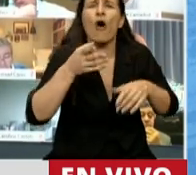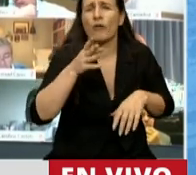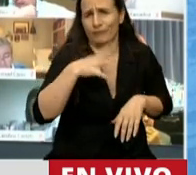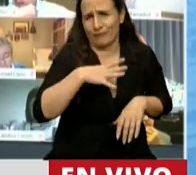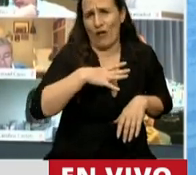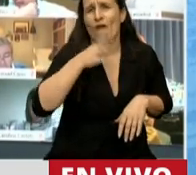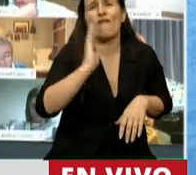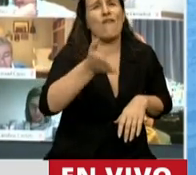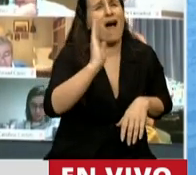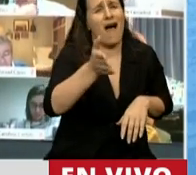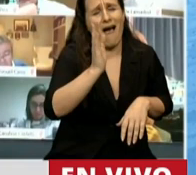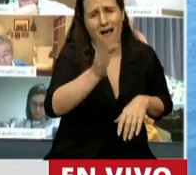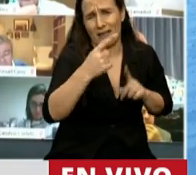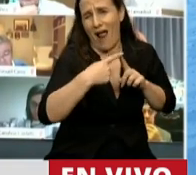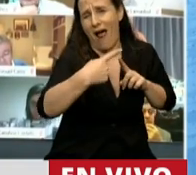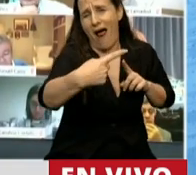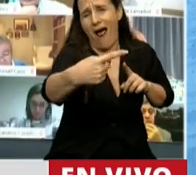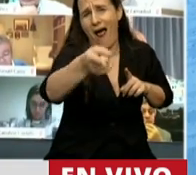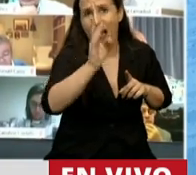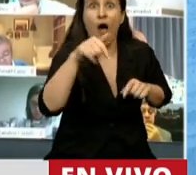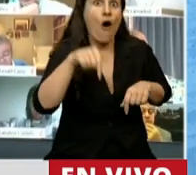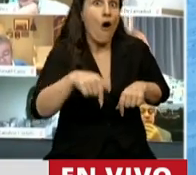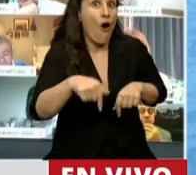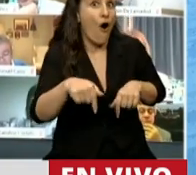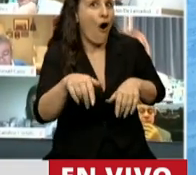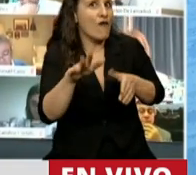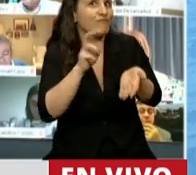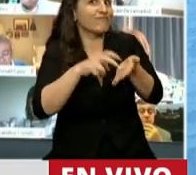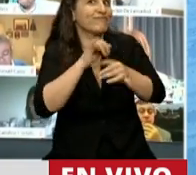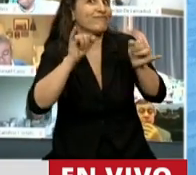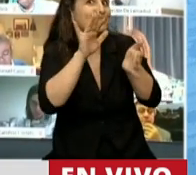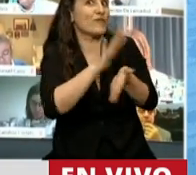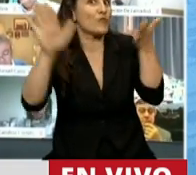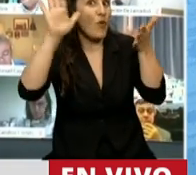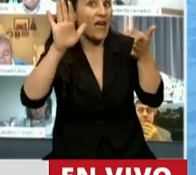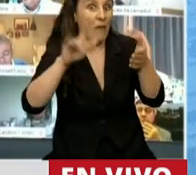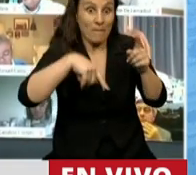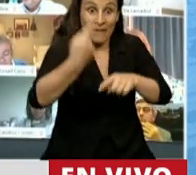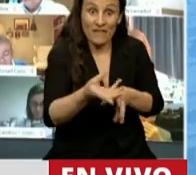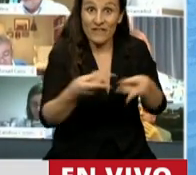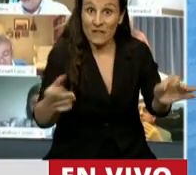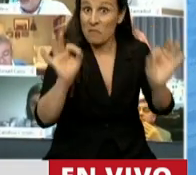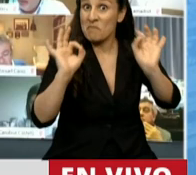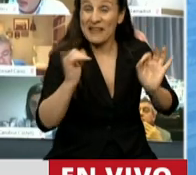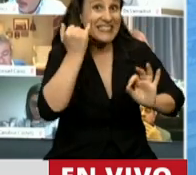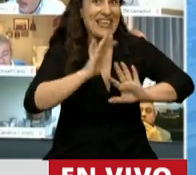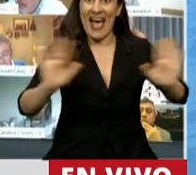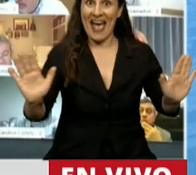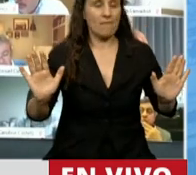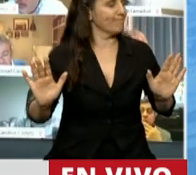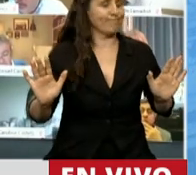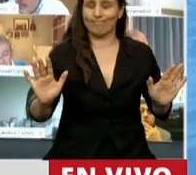falta, que hoy comienza con buenas noticias, pero que no termina mañana. Recién,